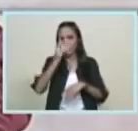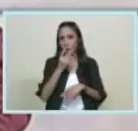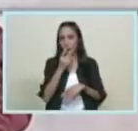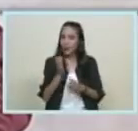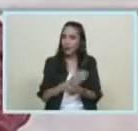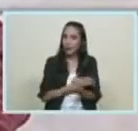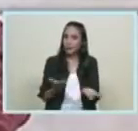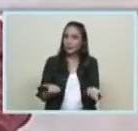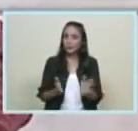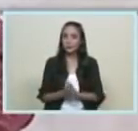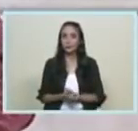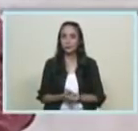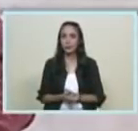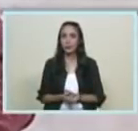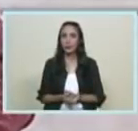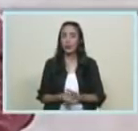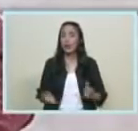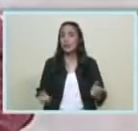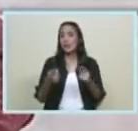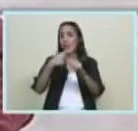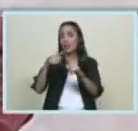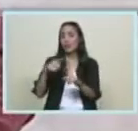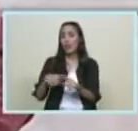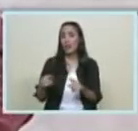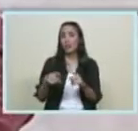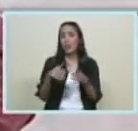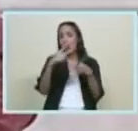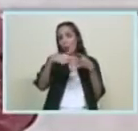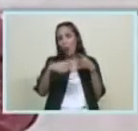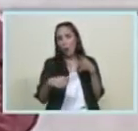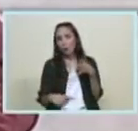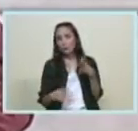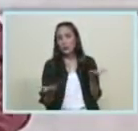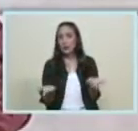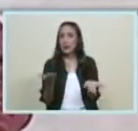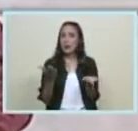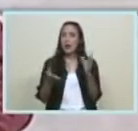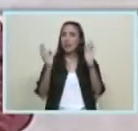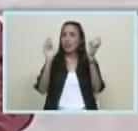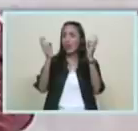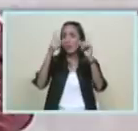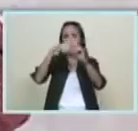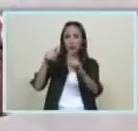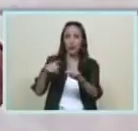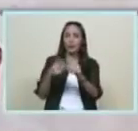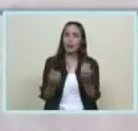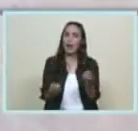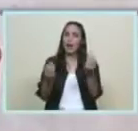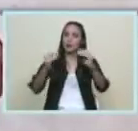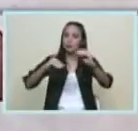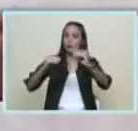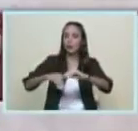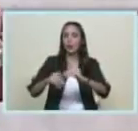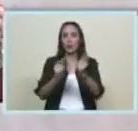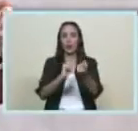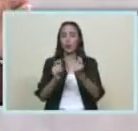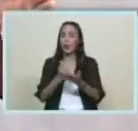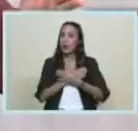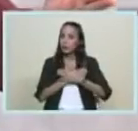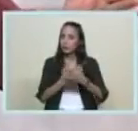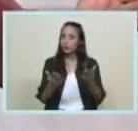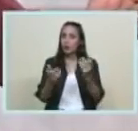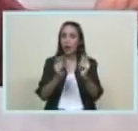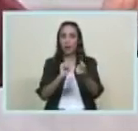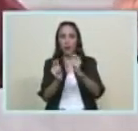si hay más temas siempre hay tiempo para hablarlo las puertas del diálogo están abiertas